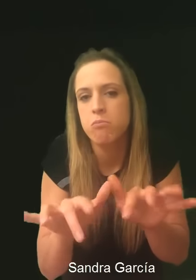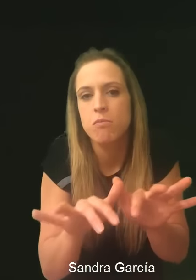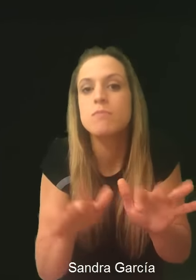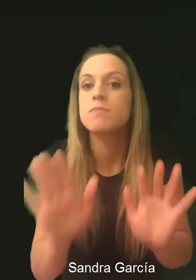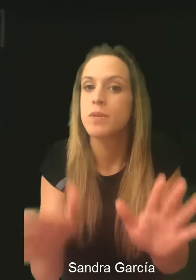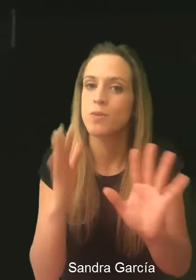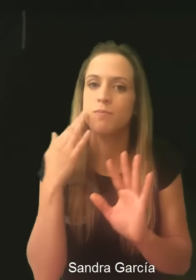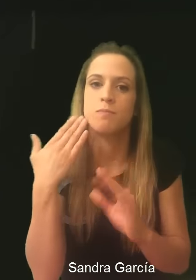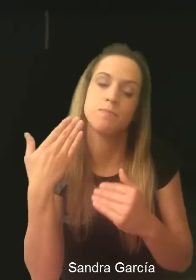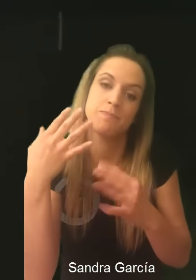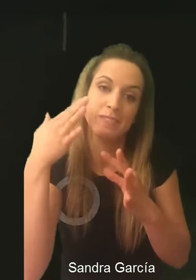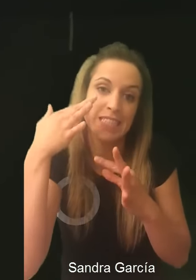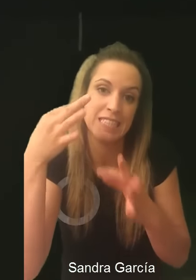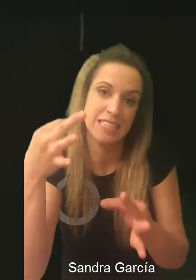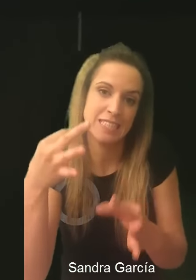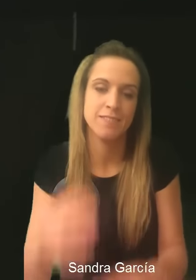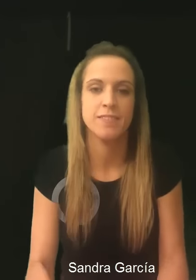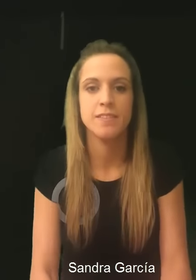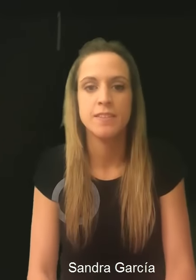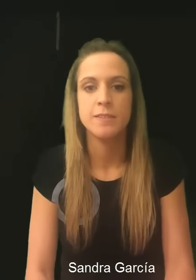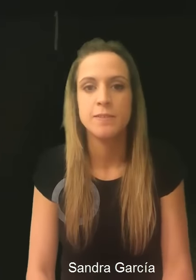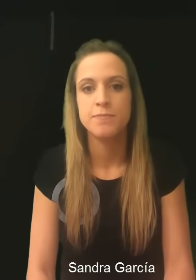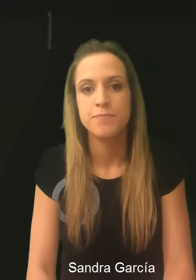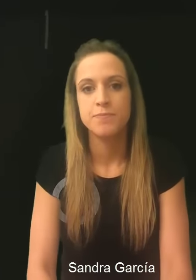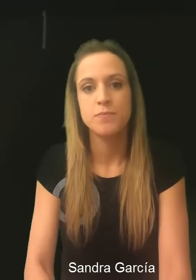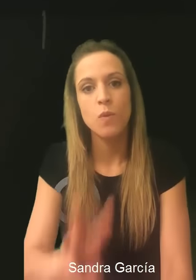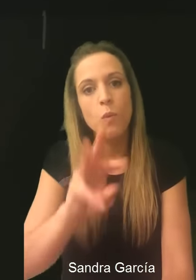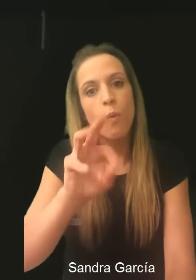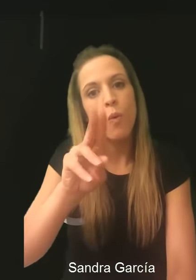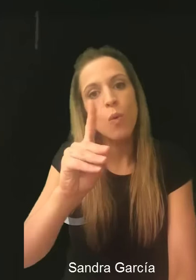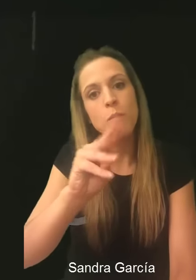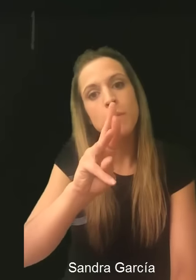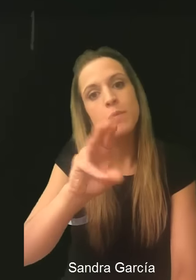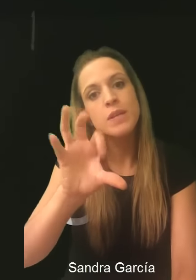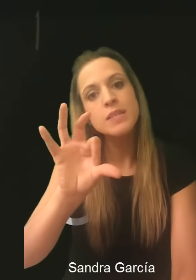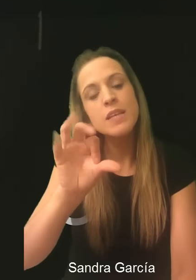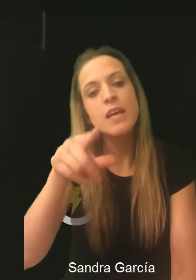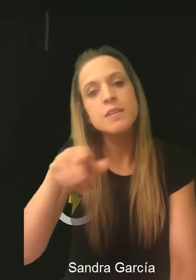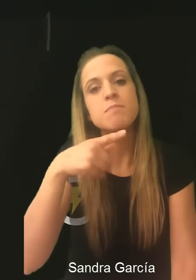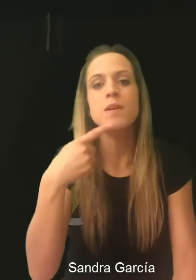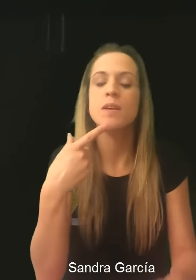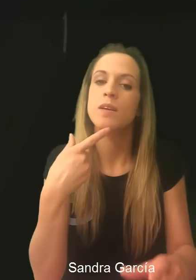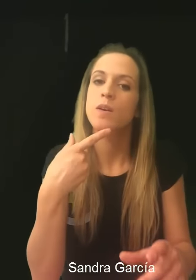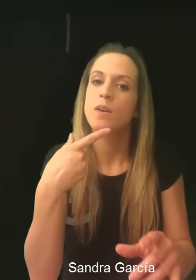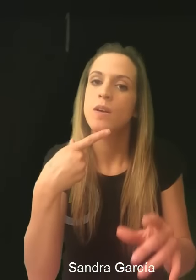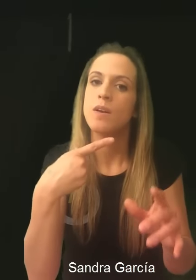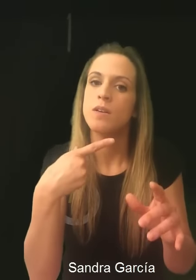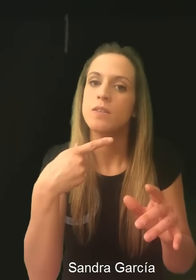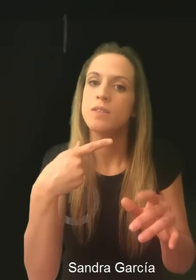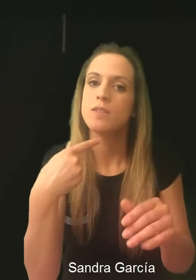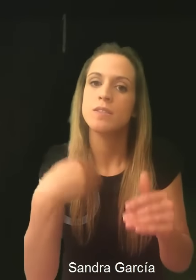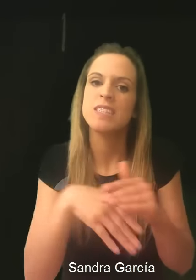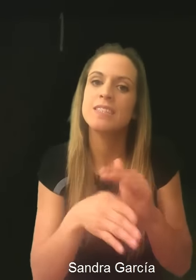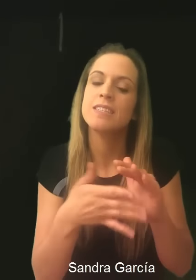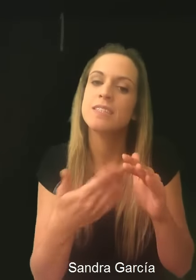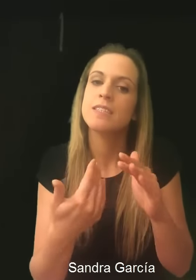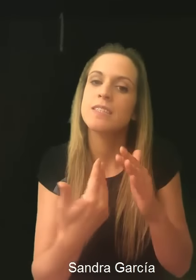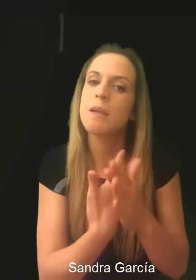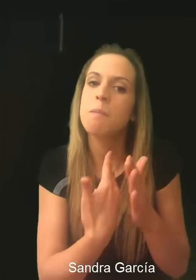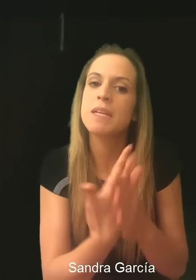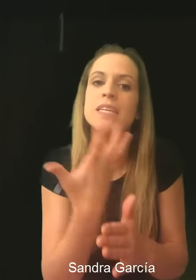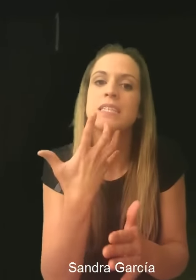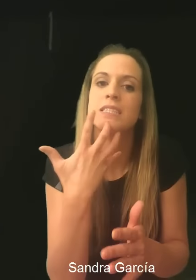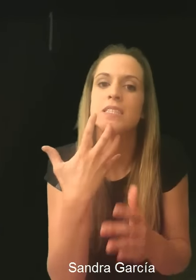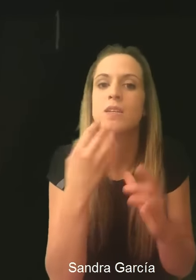Pero bueno, que eso no tenéis que saber nada. En WordPress hay unas aplicaciones que se dedican a decir si tu blog posiciona bien,